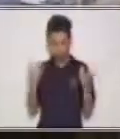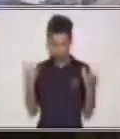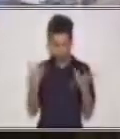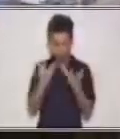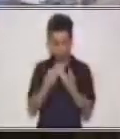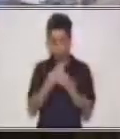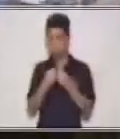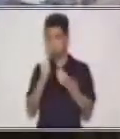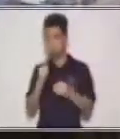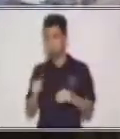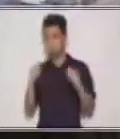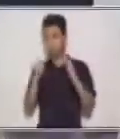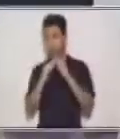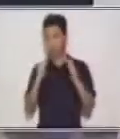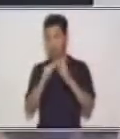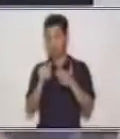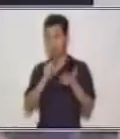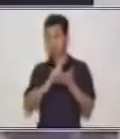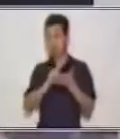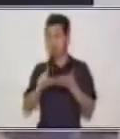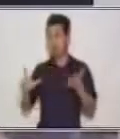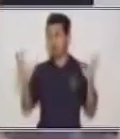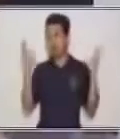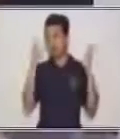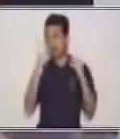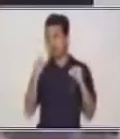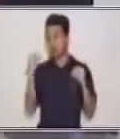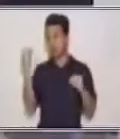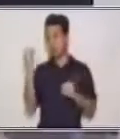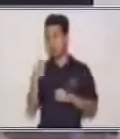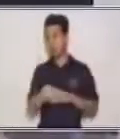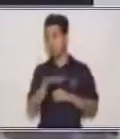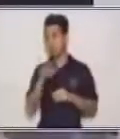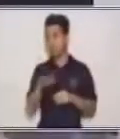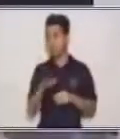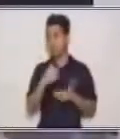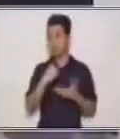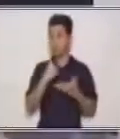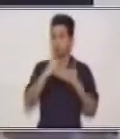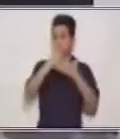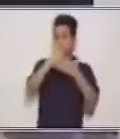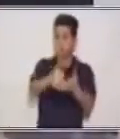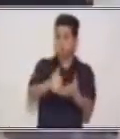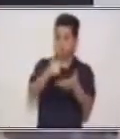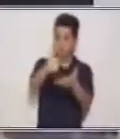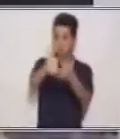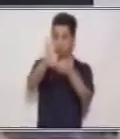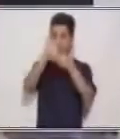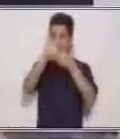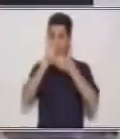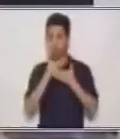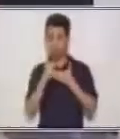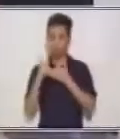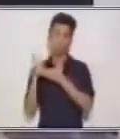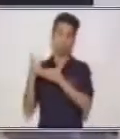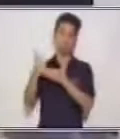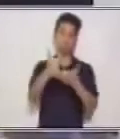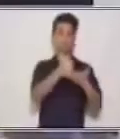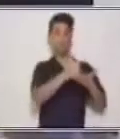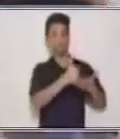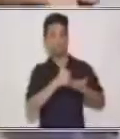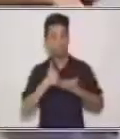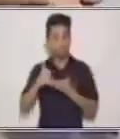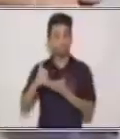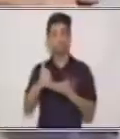la casa linda quedará. Yo ayudo, tú ayudas, todos ayudamos.